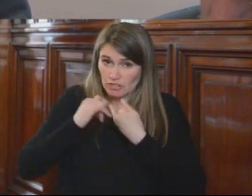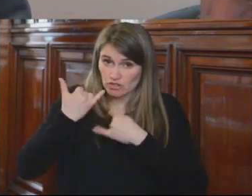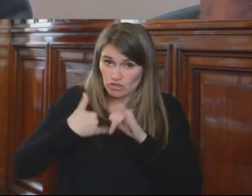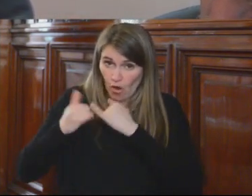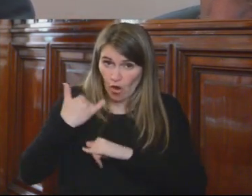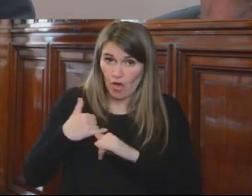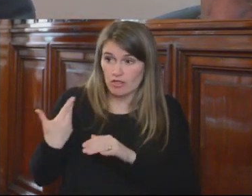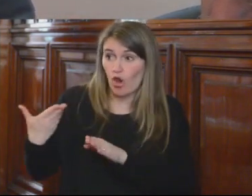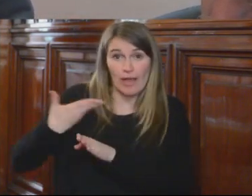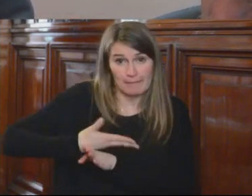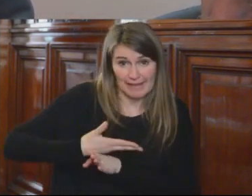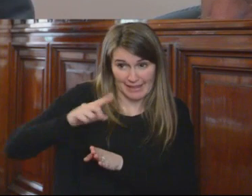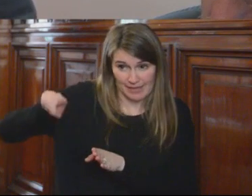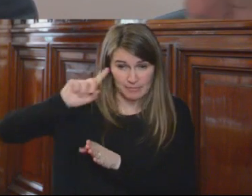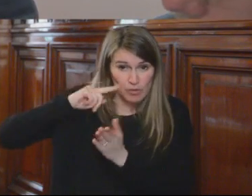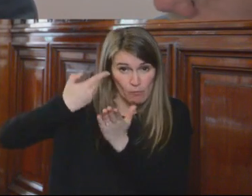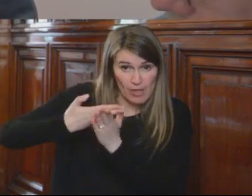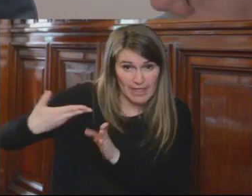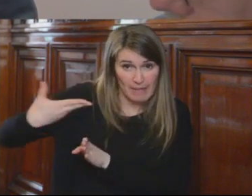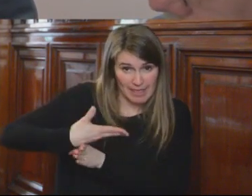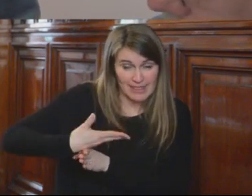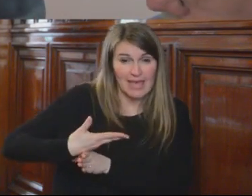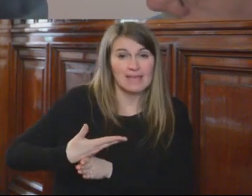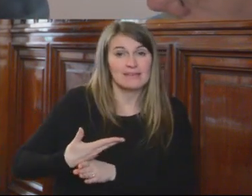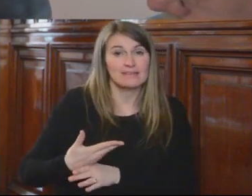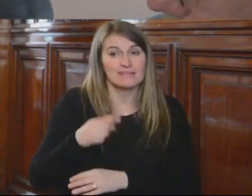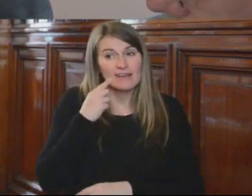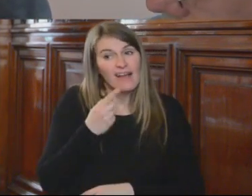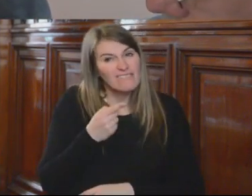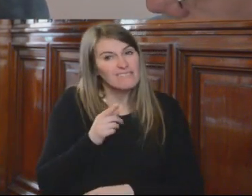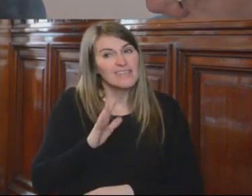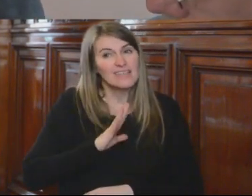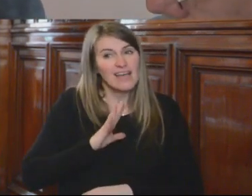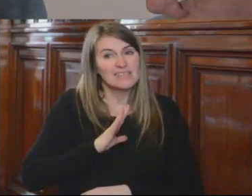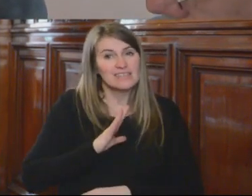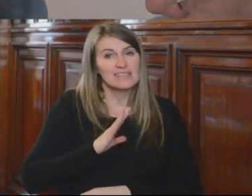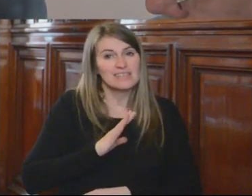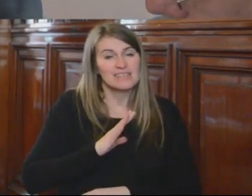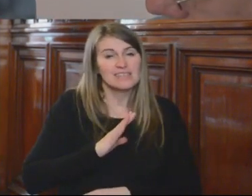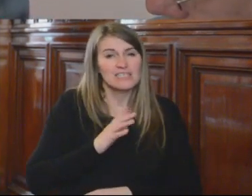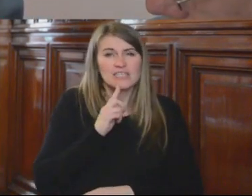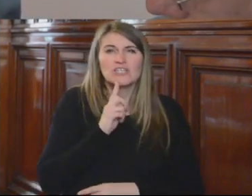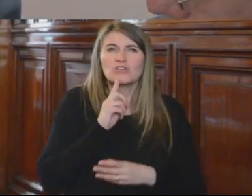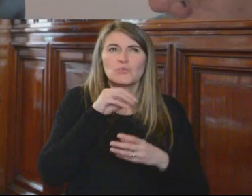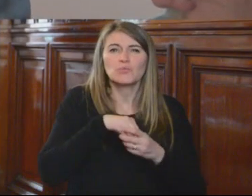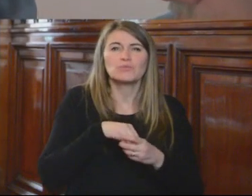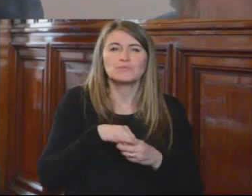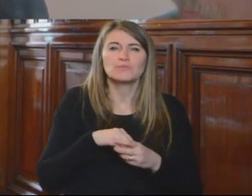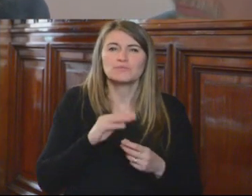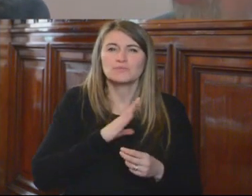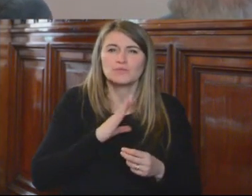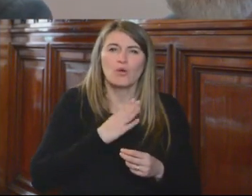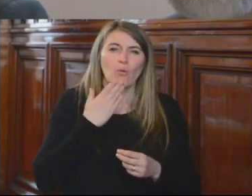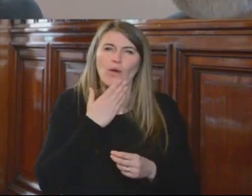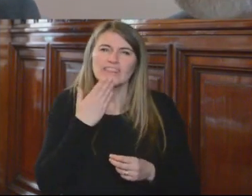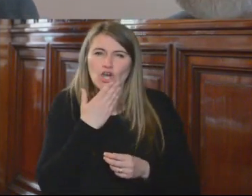demandas, quejas, tienen también algún contenido de cuestionamiento a la